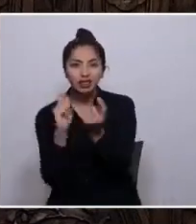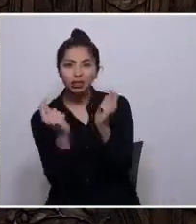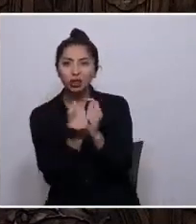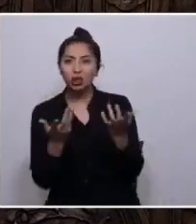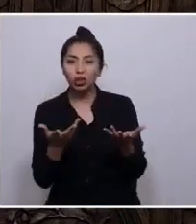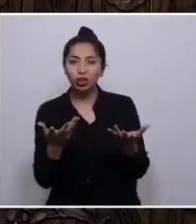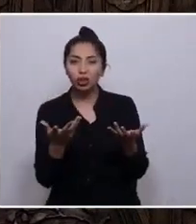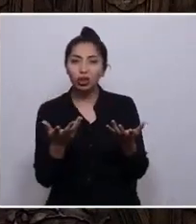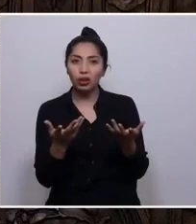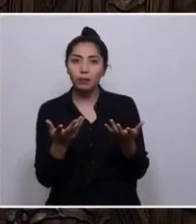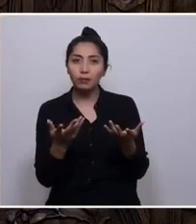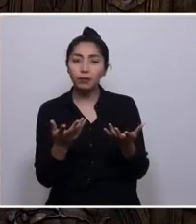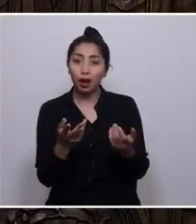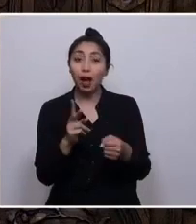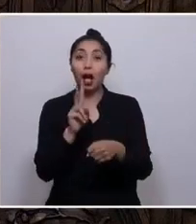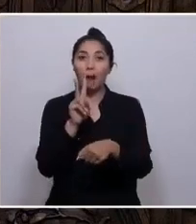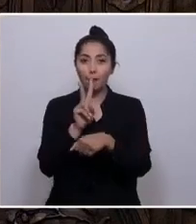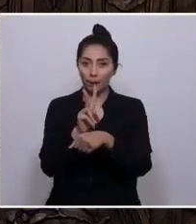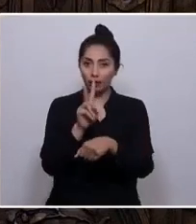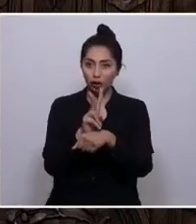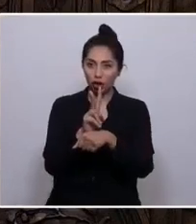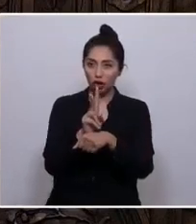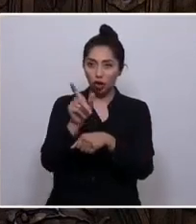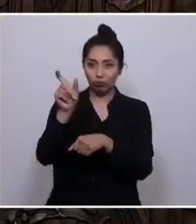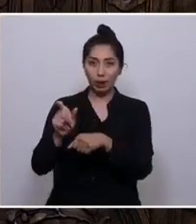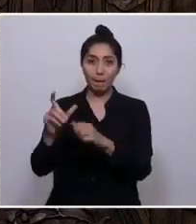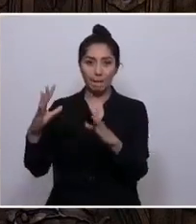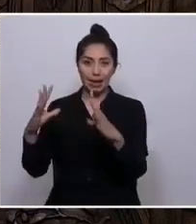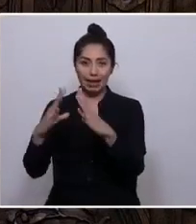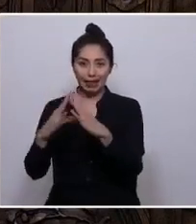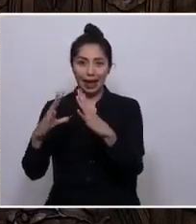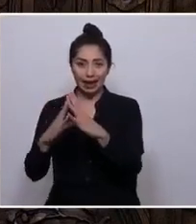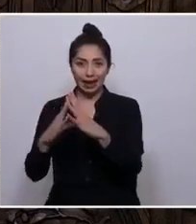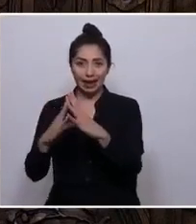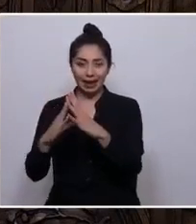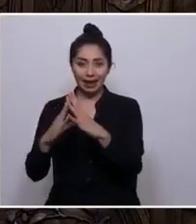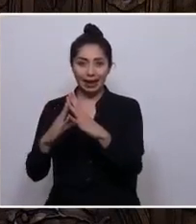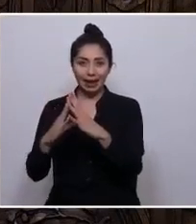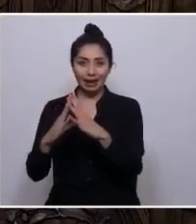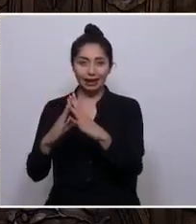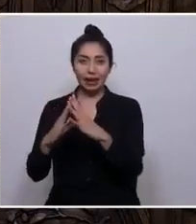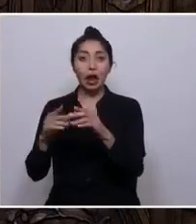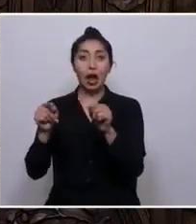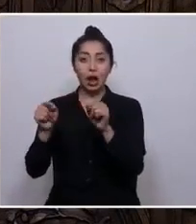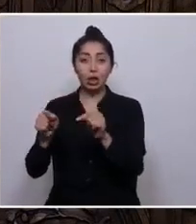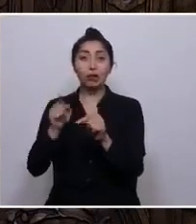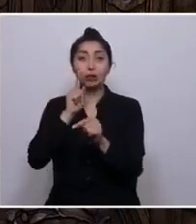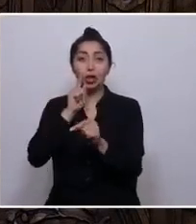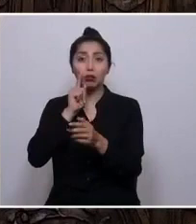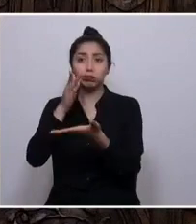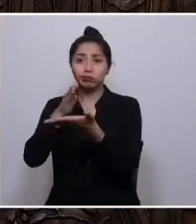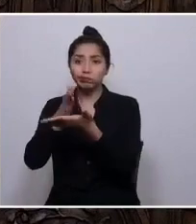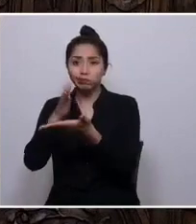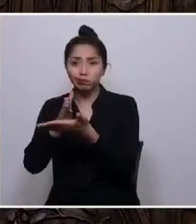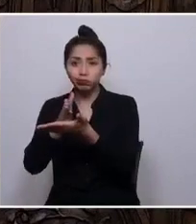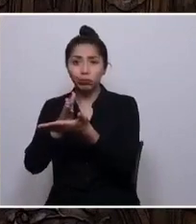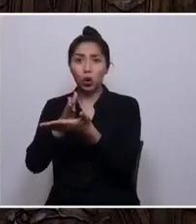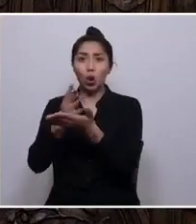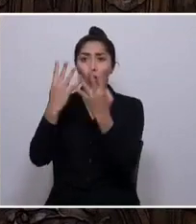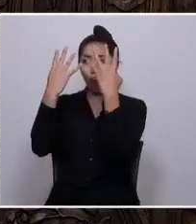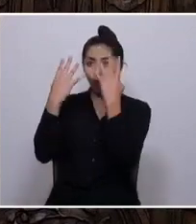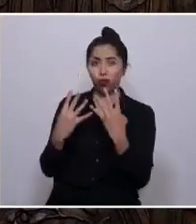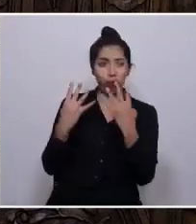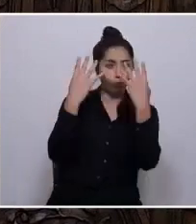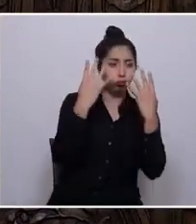El profesor, el militar, que con las escuelas fronterizas, los cuarteles, y a ellos se